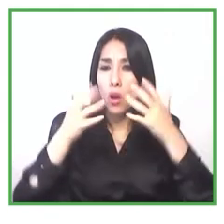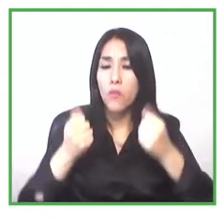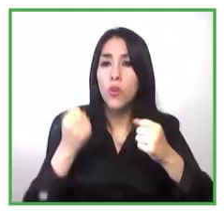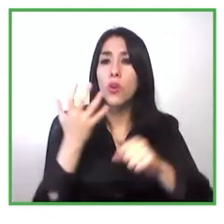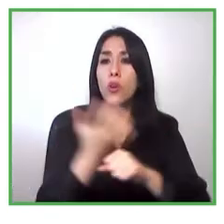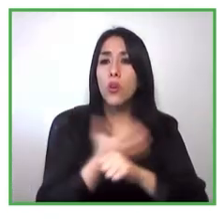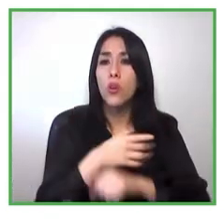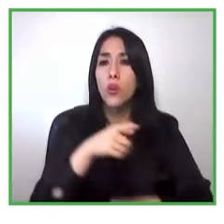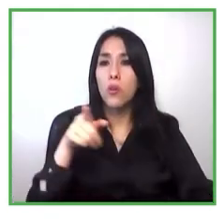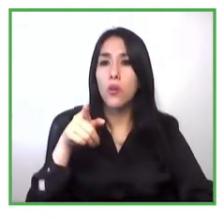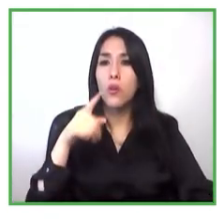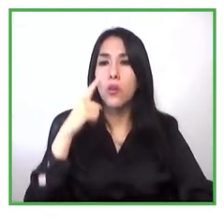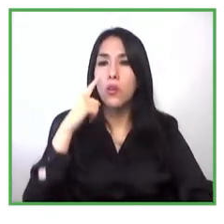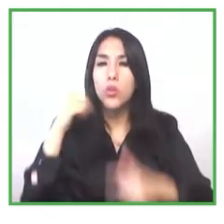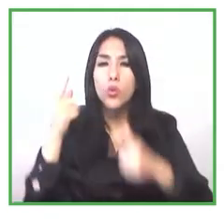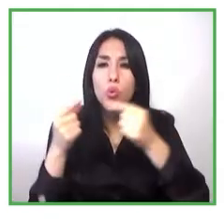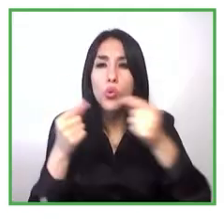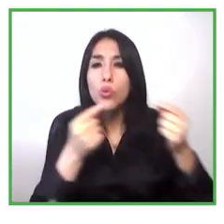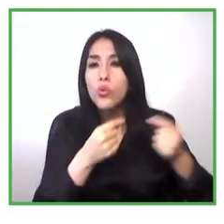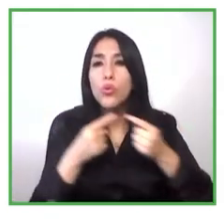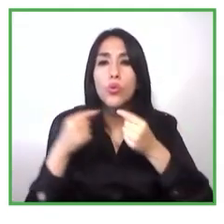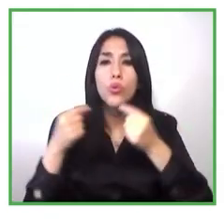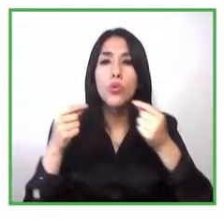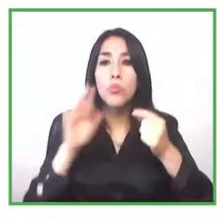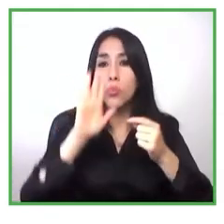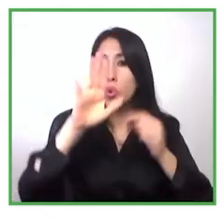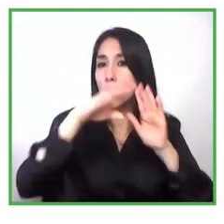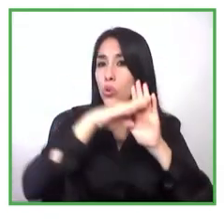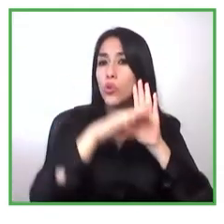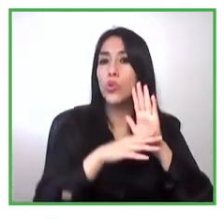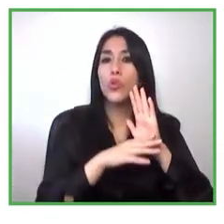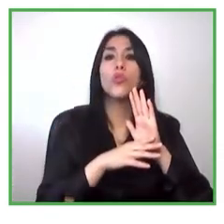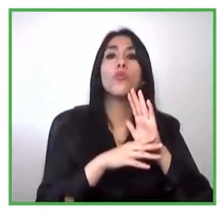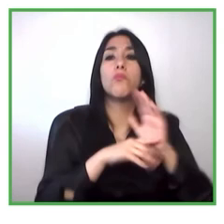sorteado estos otros desafíos puntuales que nos quieras compartir